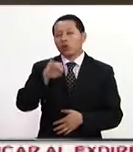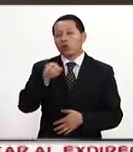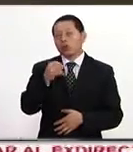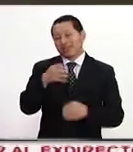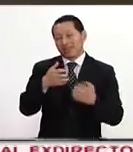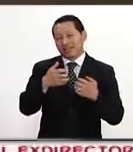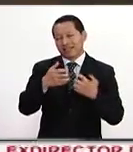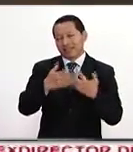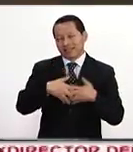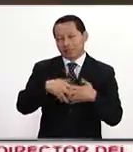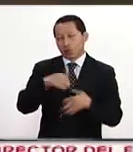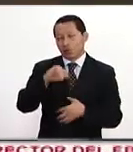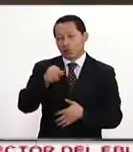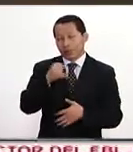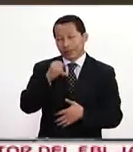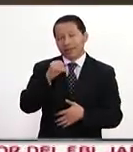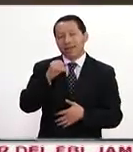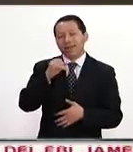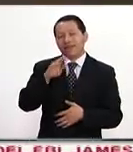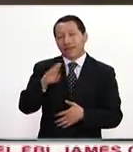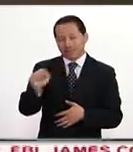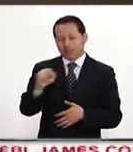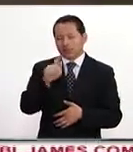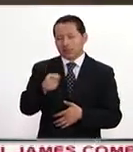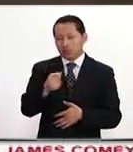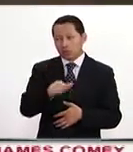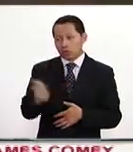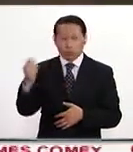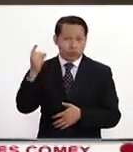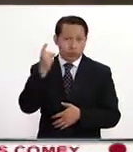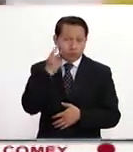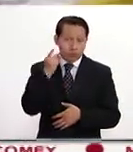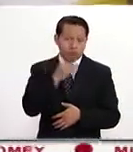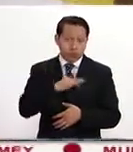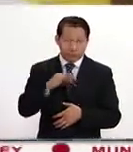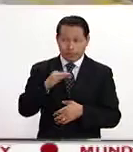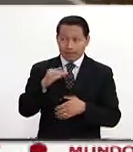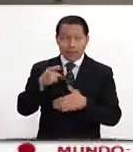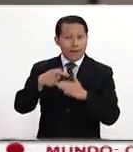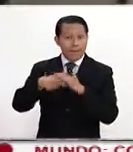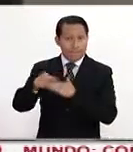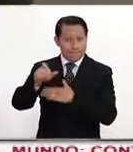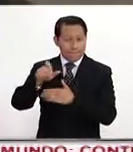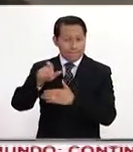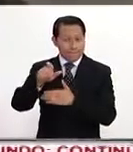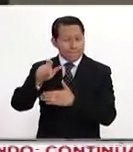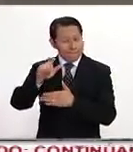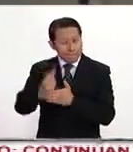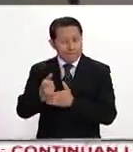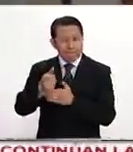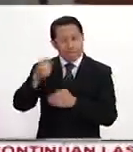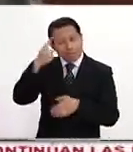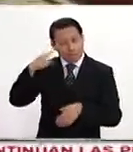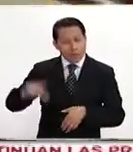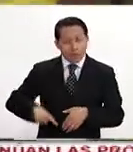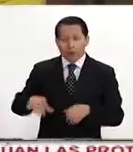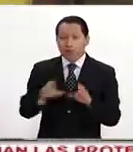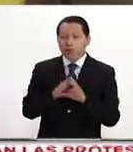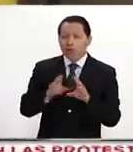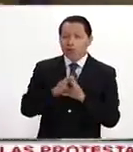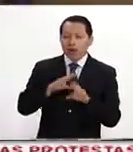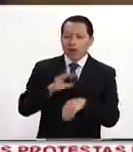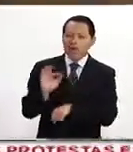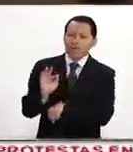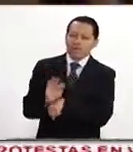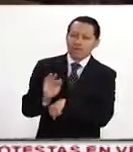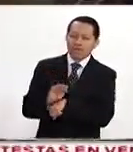habría indicado a otro diputado para recibir un soborno a cambio de que el gobierno del propio Temer intermedia era a favor de